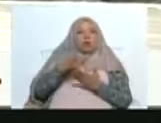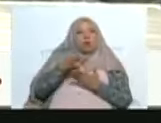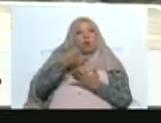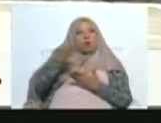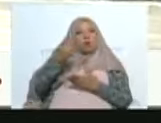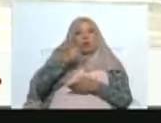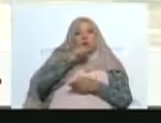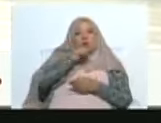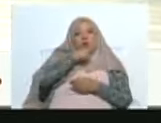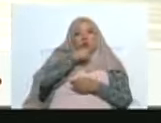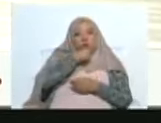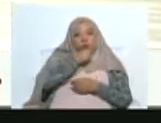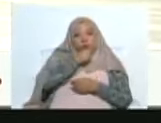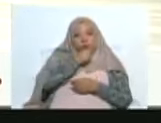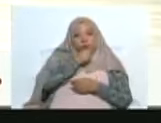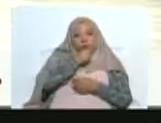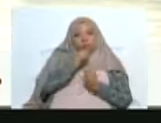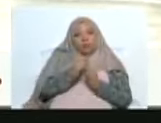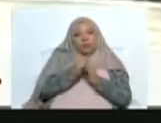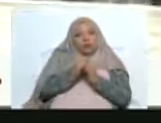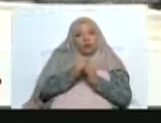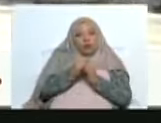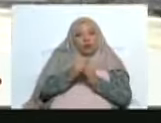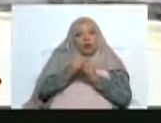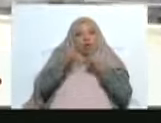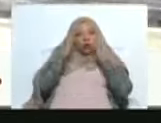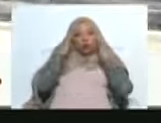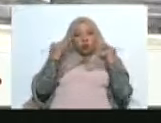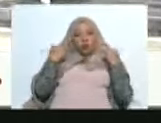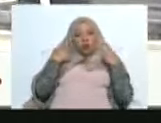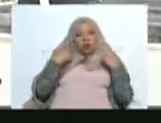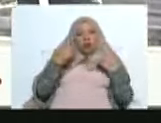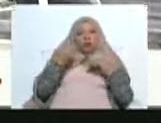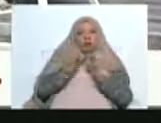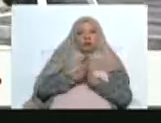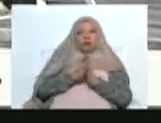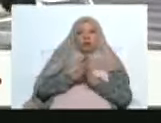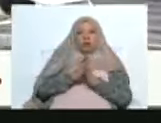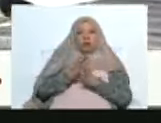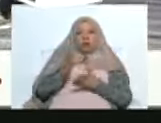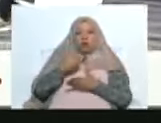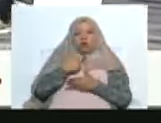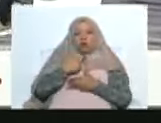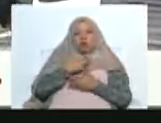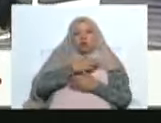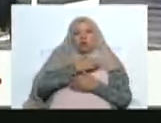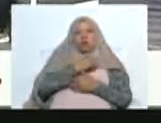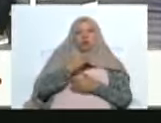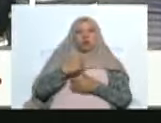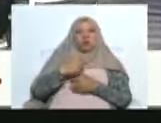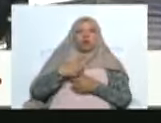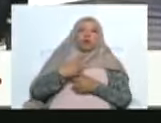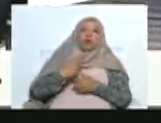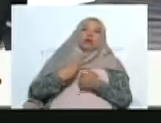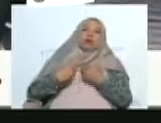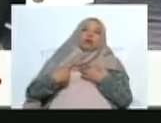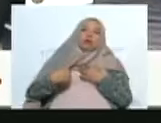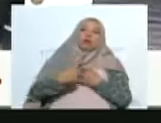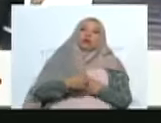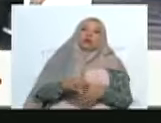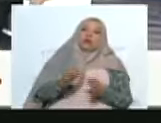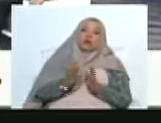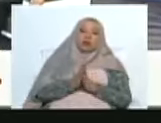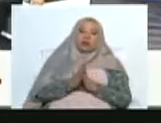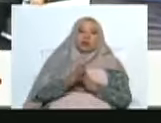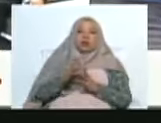regaló este San Antonio. Entonces, bueno, yo lo he llevado por todas partes y sigo defendiendo esto, incluso oigo